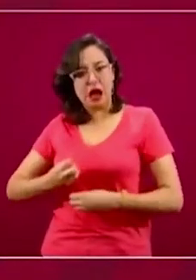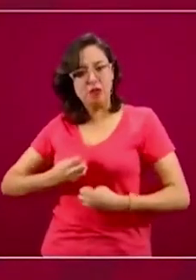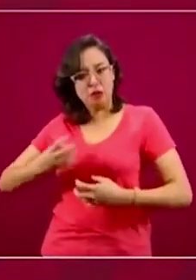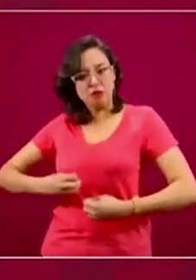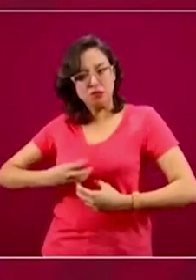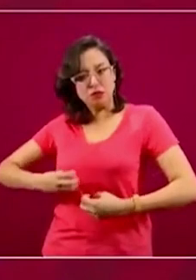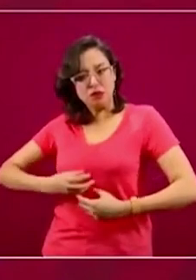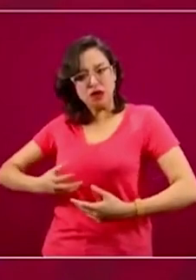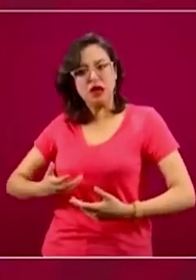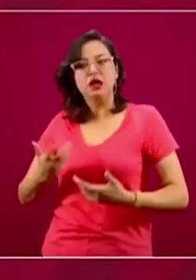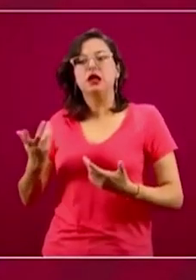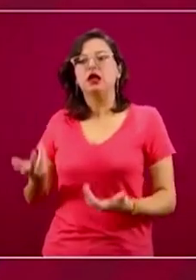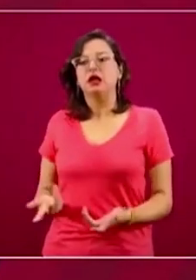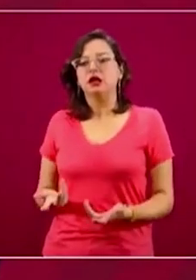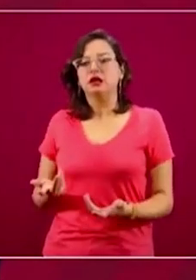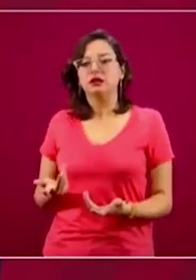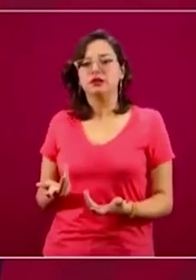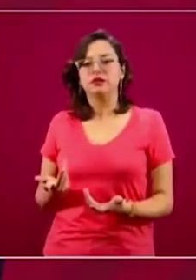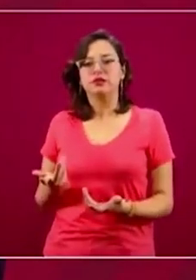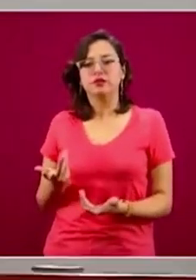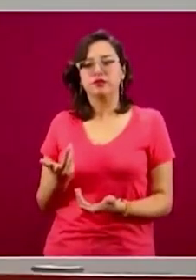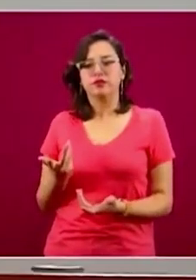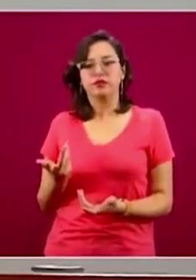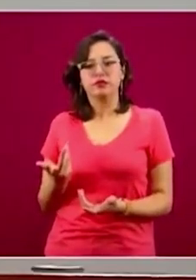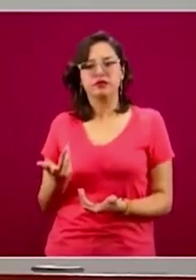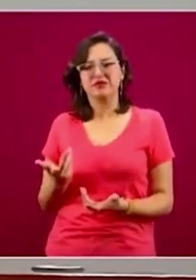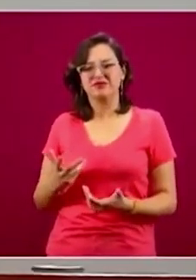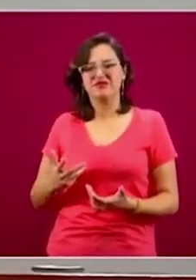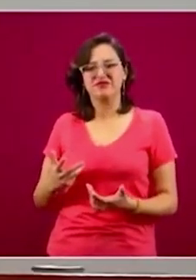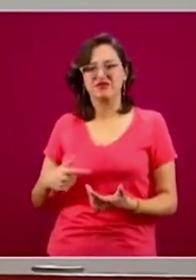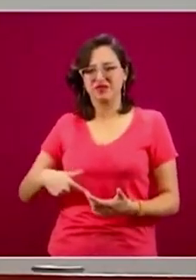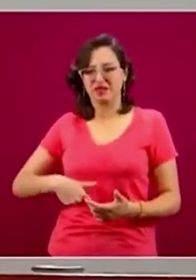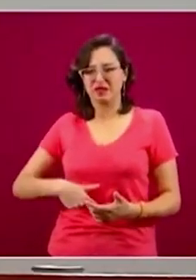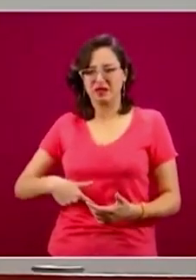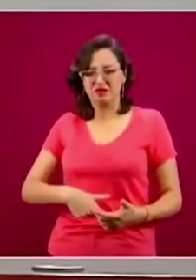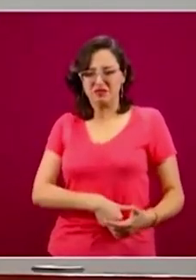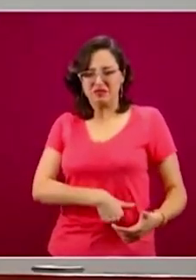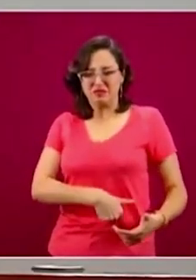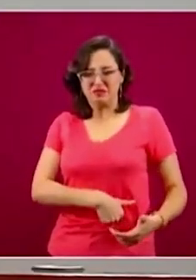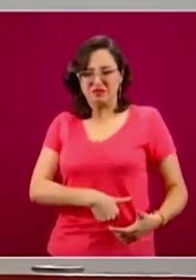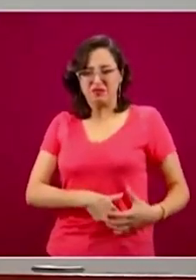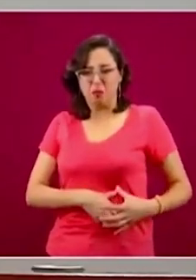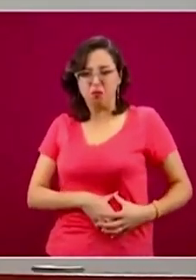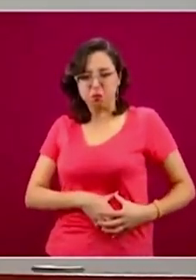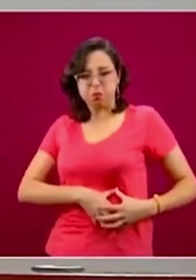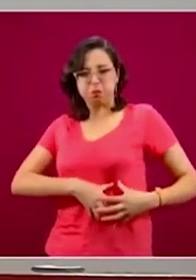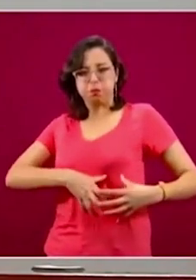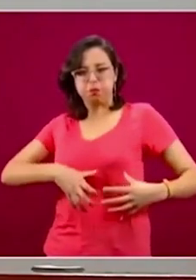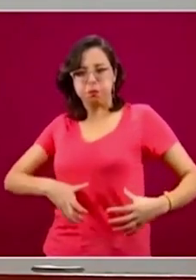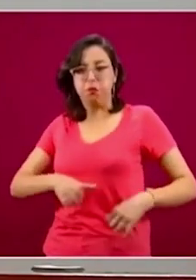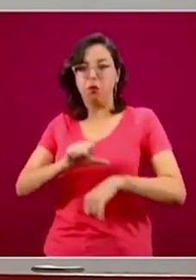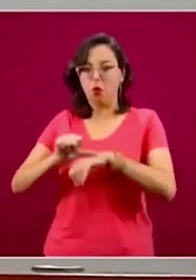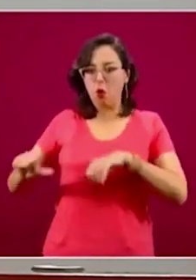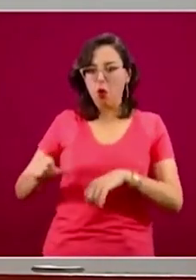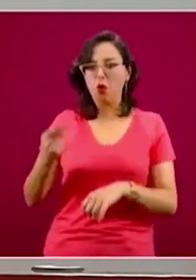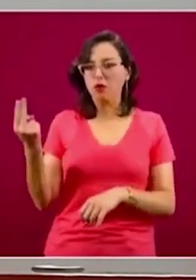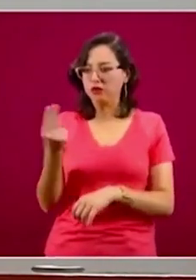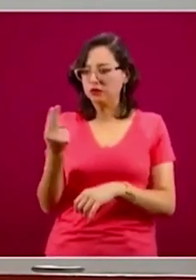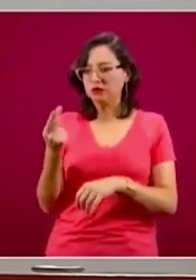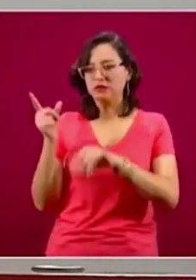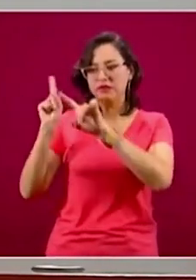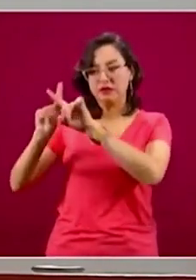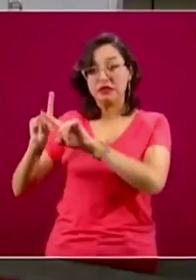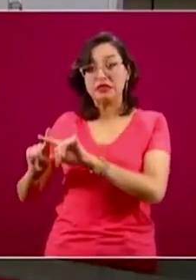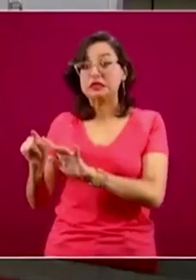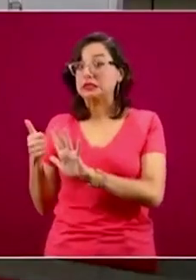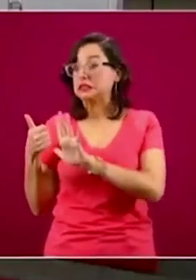colestitis aguda, es la inflamación de la vesícula que requiere un procedimiento quirúrgico y no recuerdo